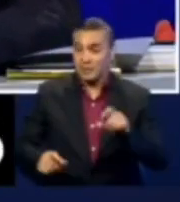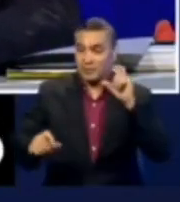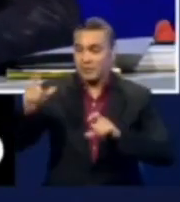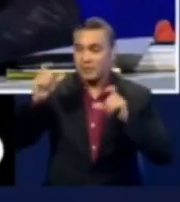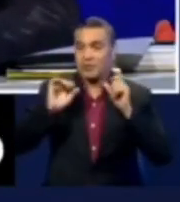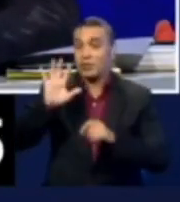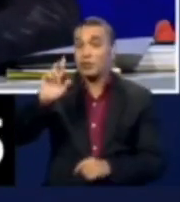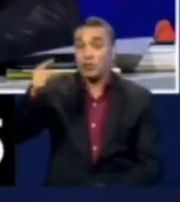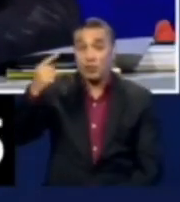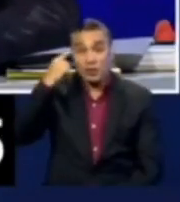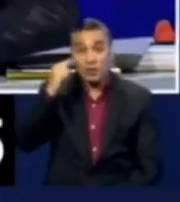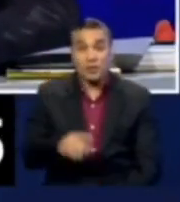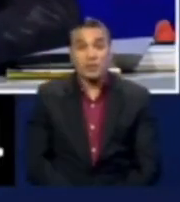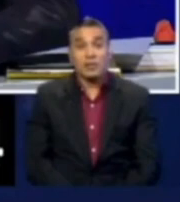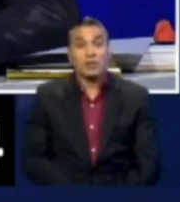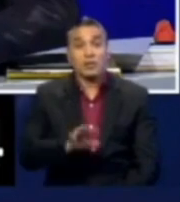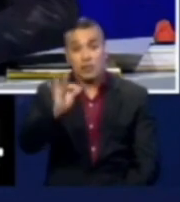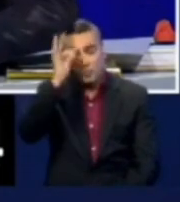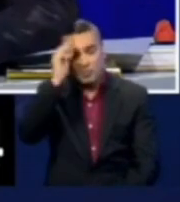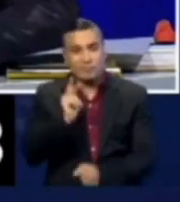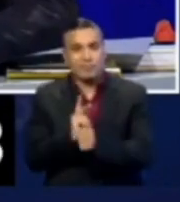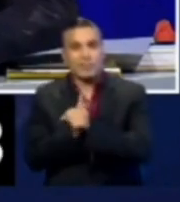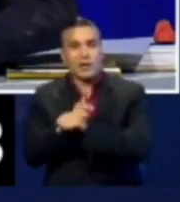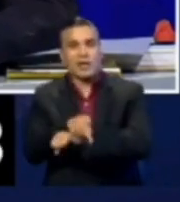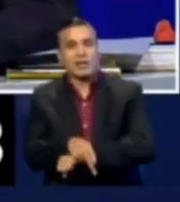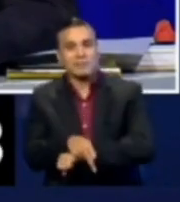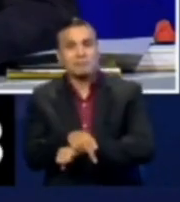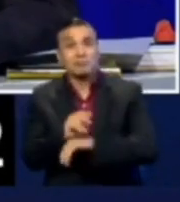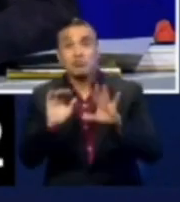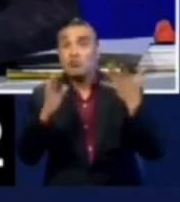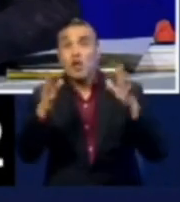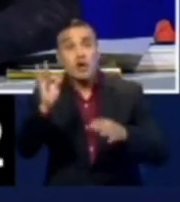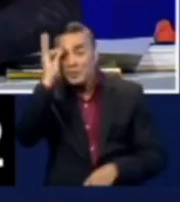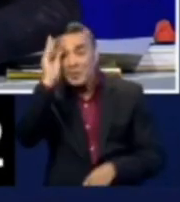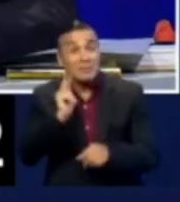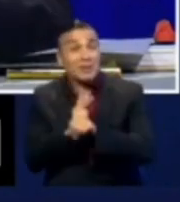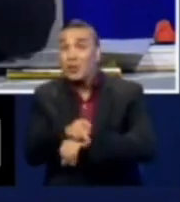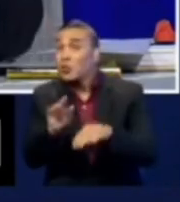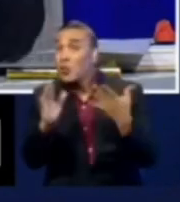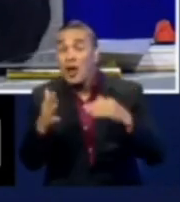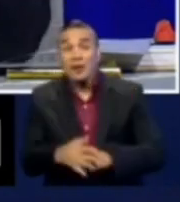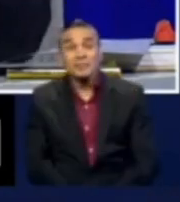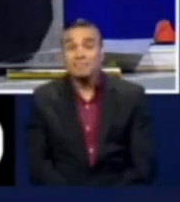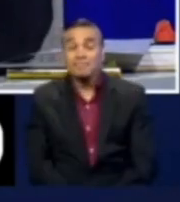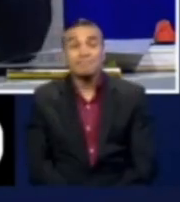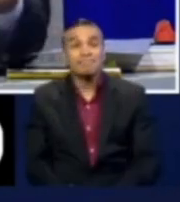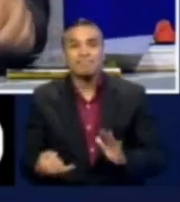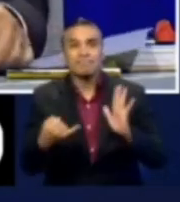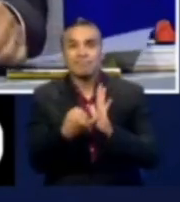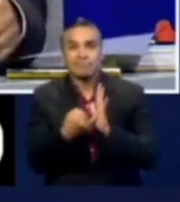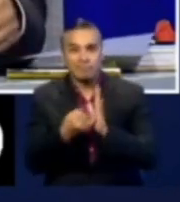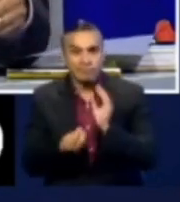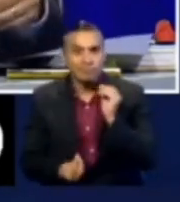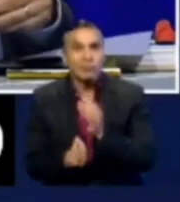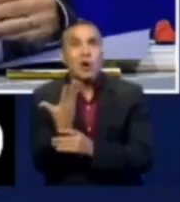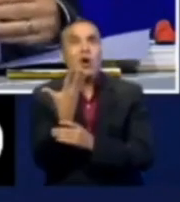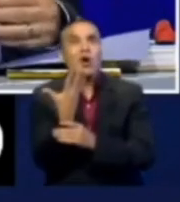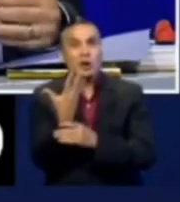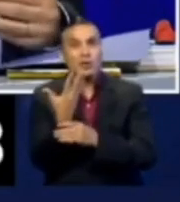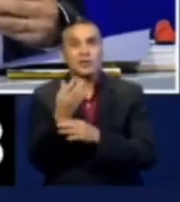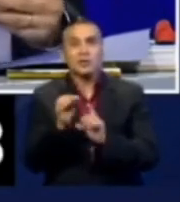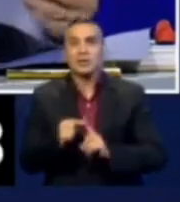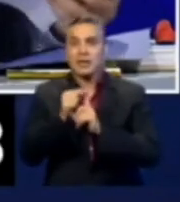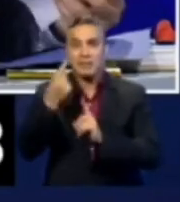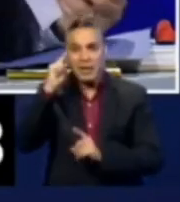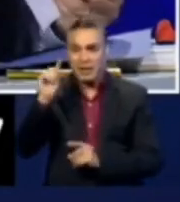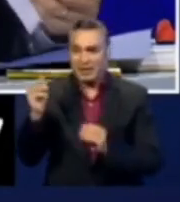en tu gobierno, el hospital de Pedernales. No hay hospital en Pedernales y se crearon impuestos especiales que fueron